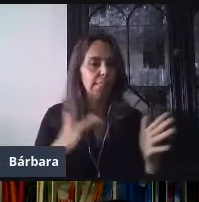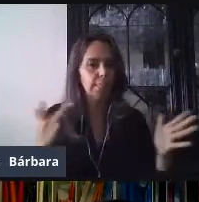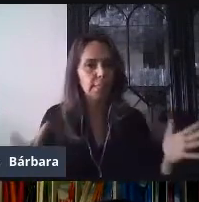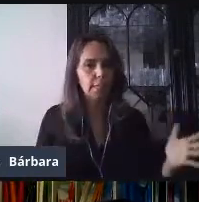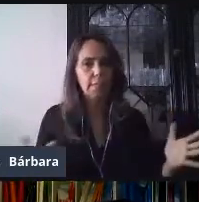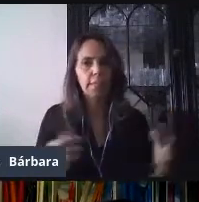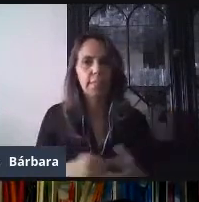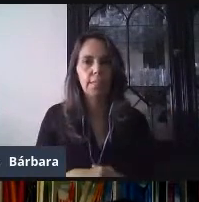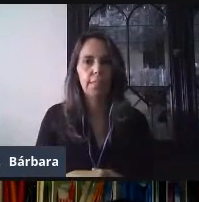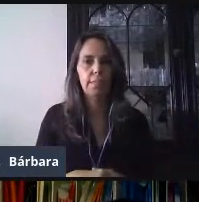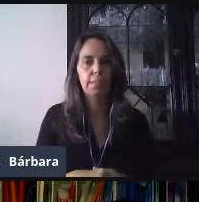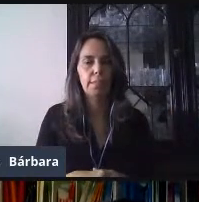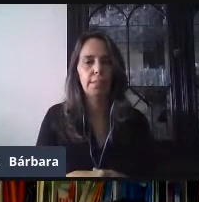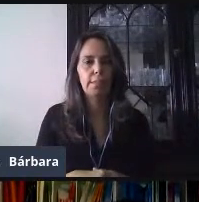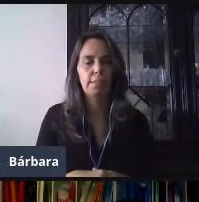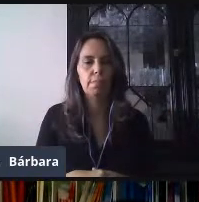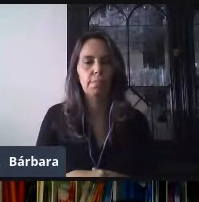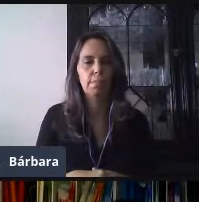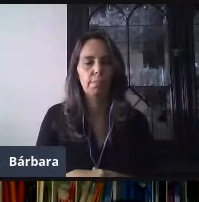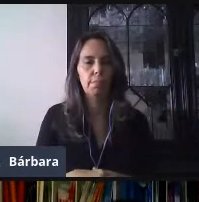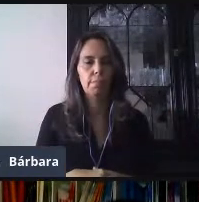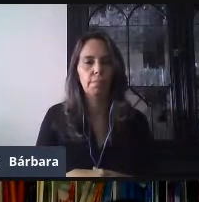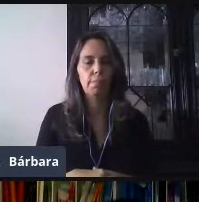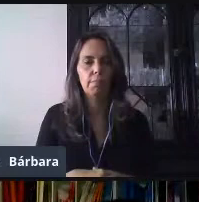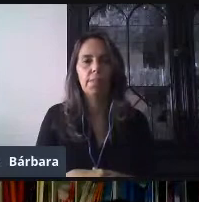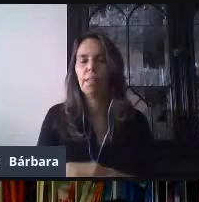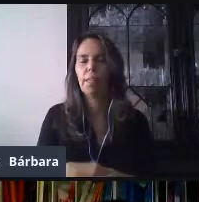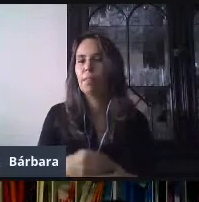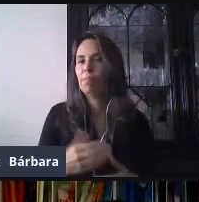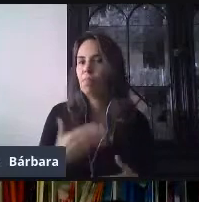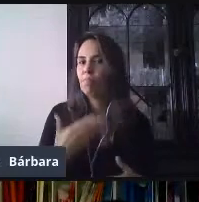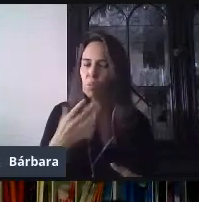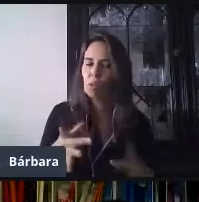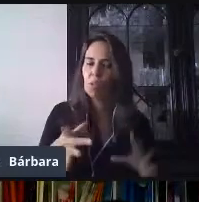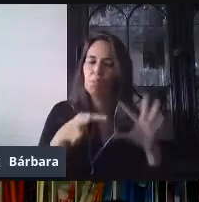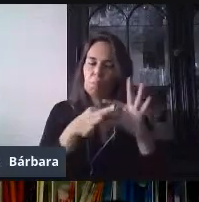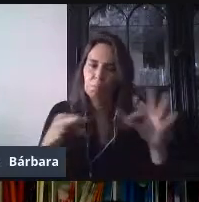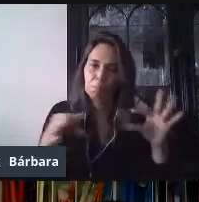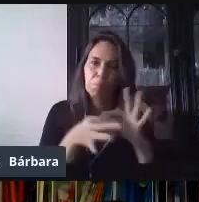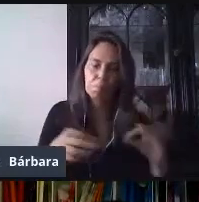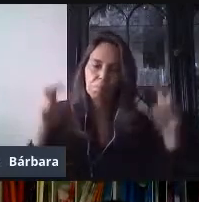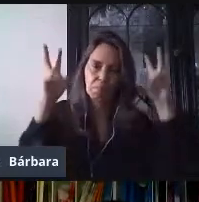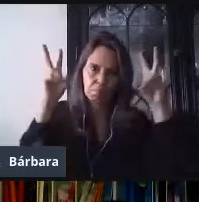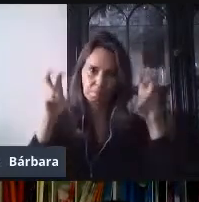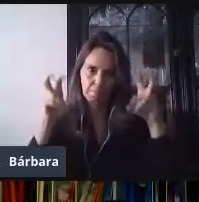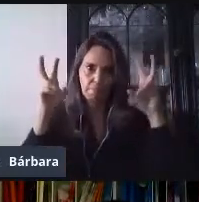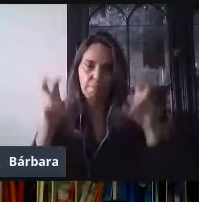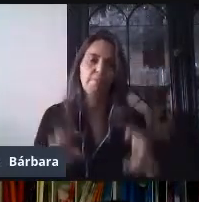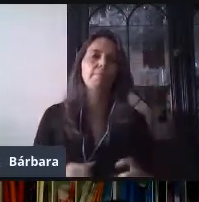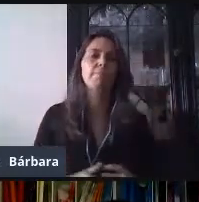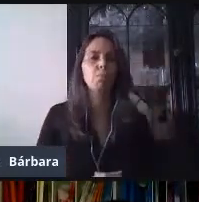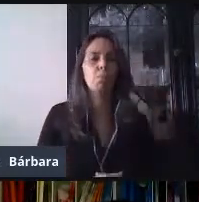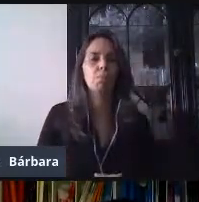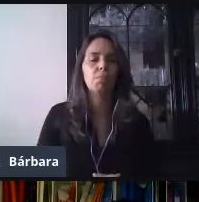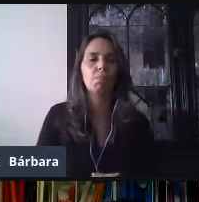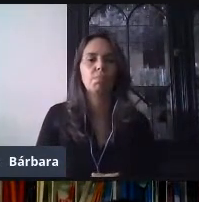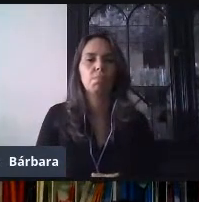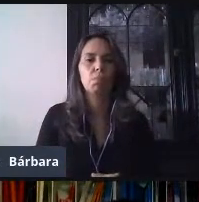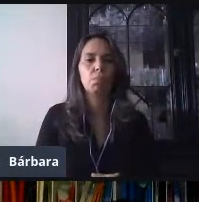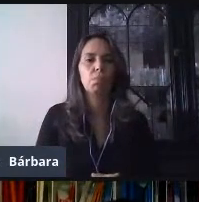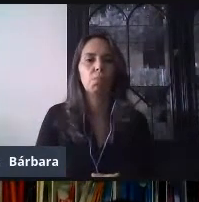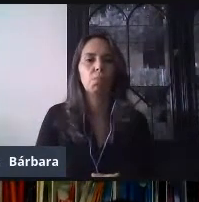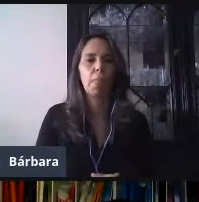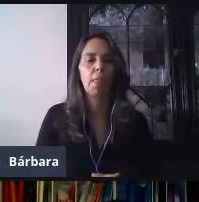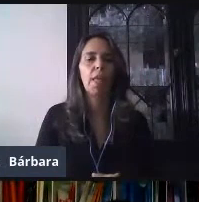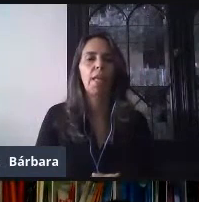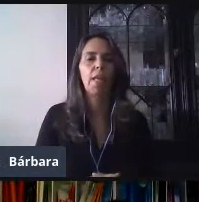muchísimas gracias. Una gran y muy buena explicación. Recordarles, si podemos regresar rapidísimo, este, tenemos la